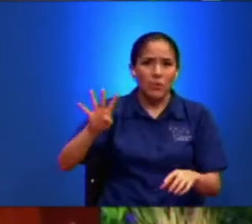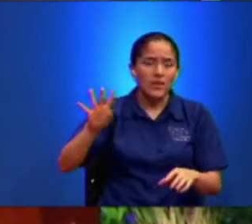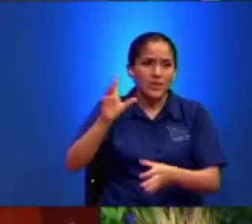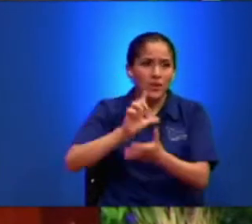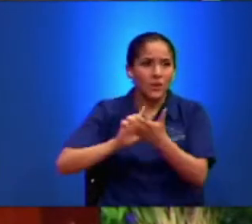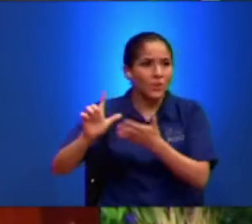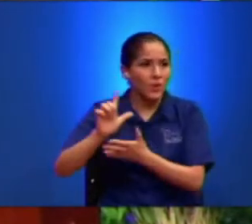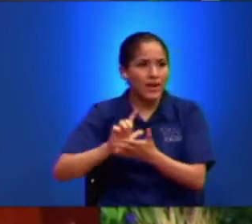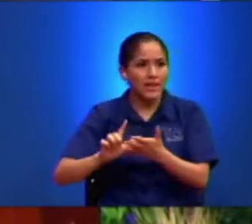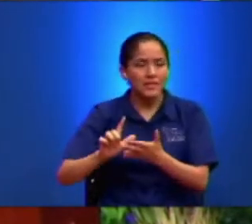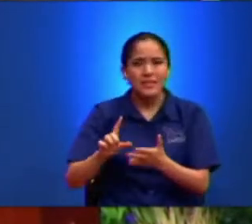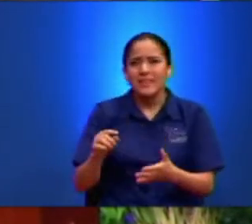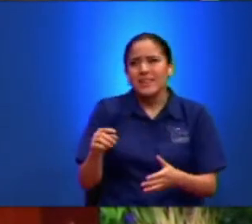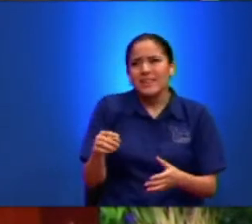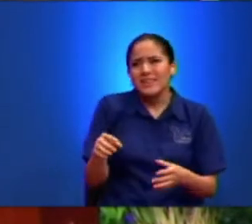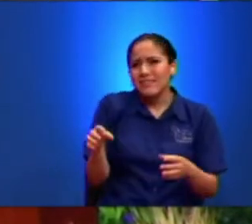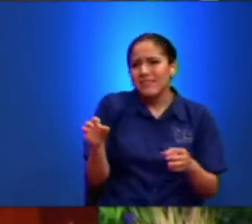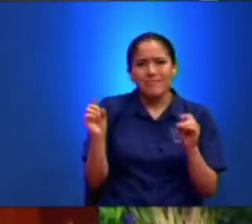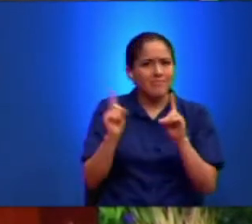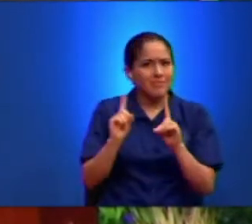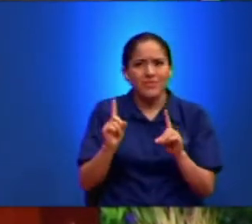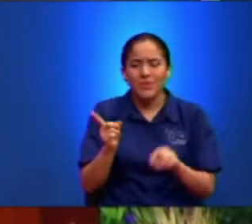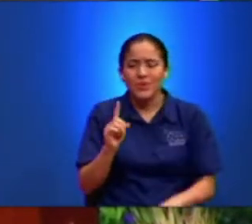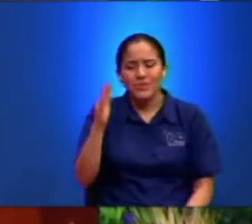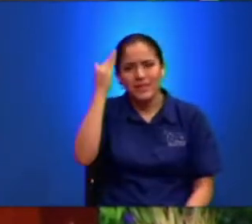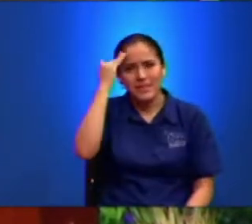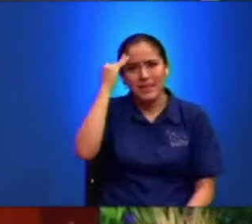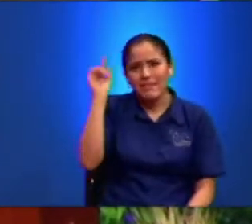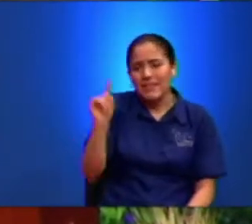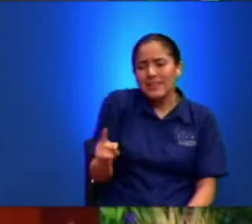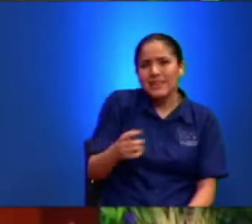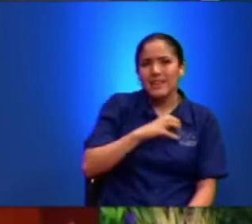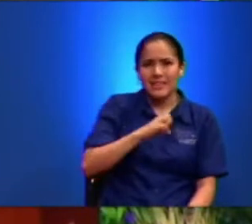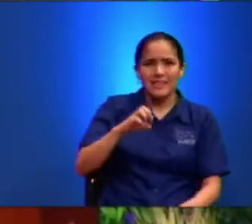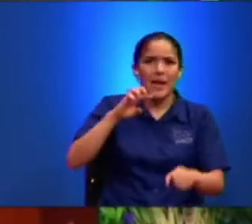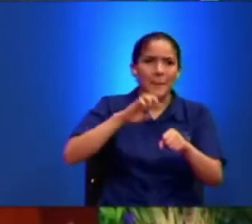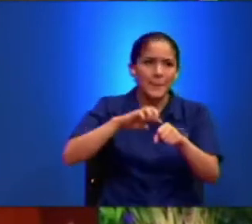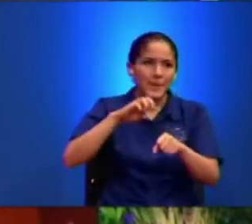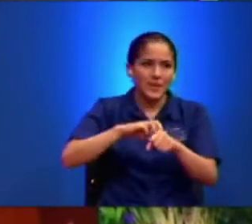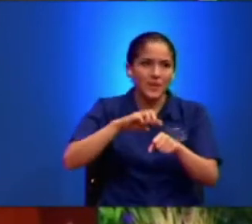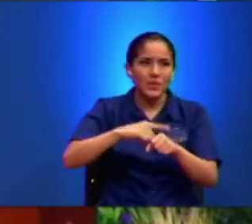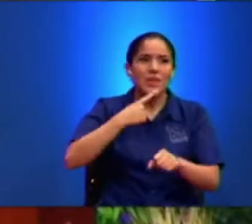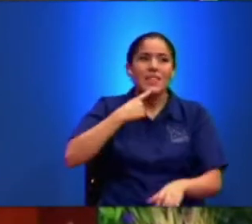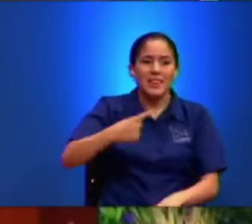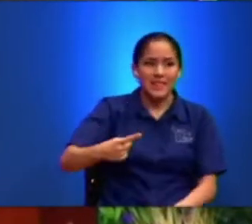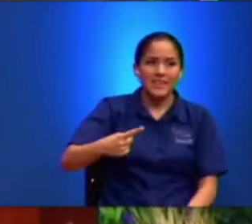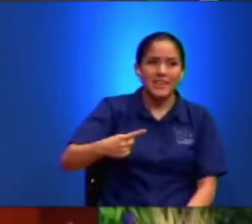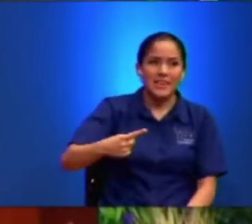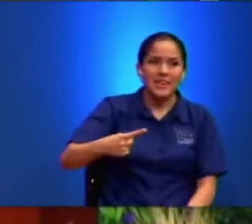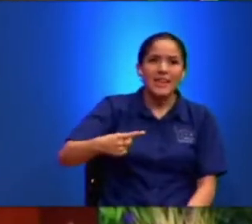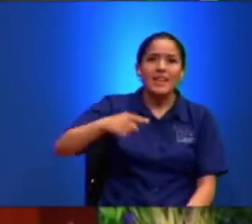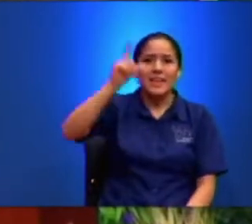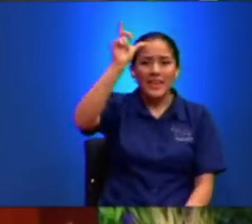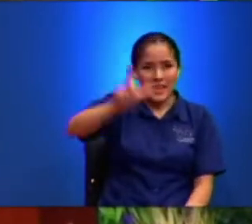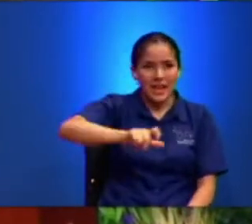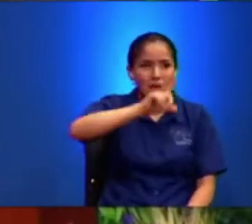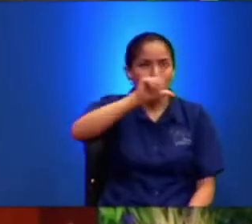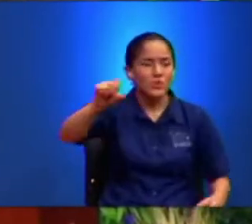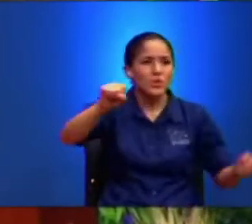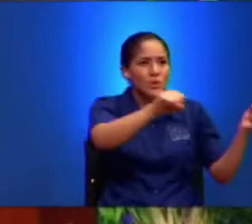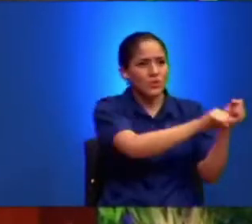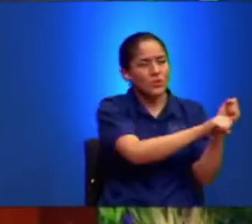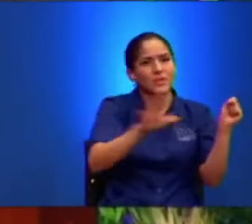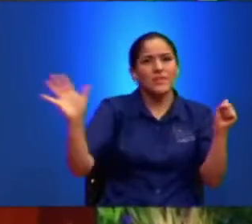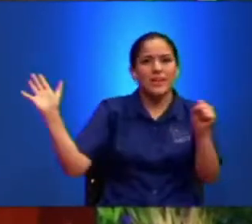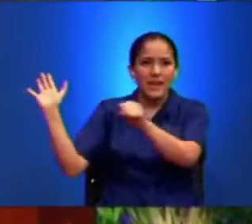Se Ha Comprobado Quien Es A Pedro Dice Que Lo Crucificaron Boca Abajo Porque Él Dijo Que No Era Digno De